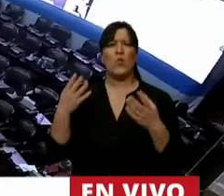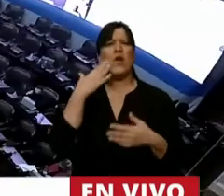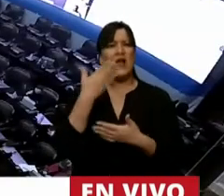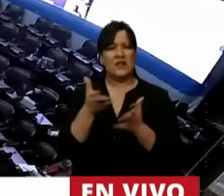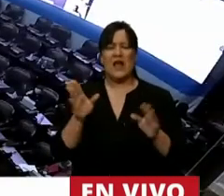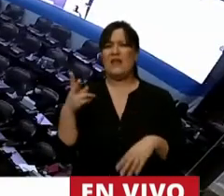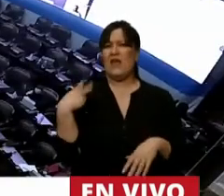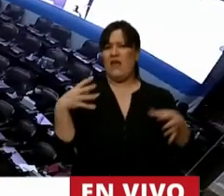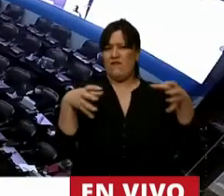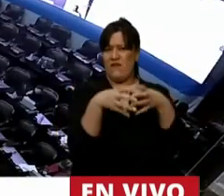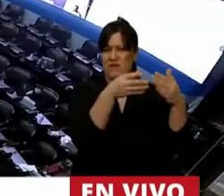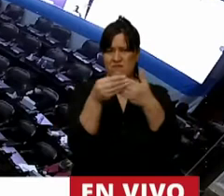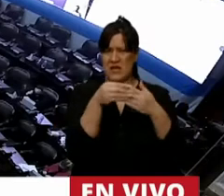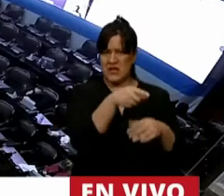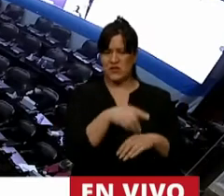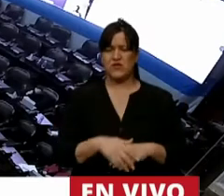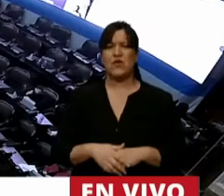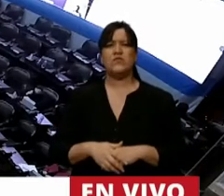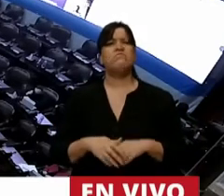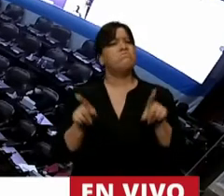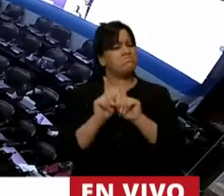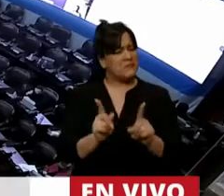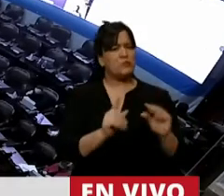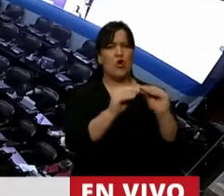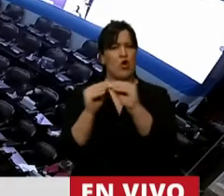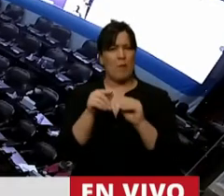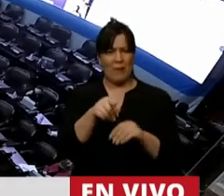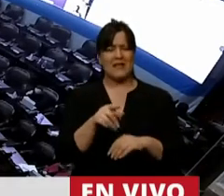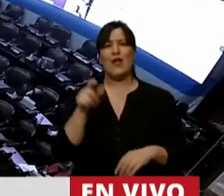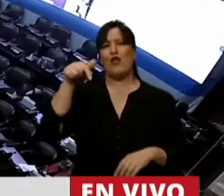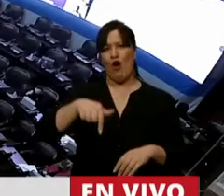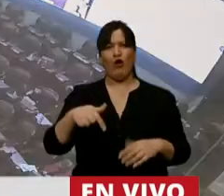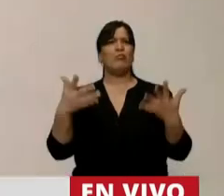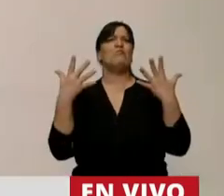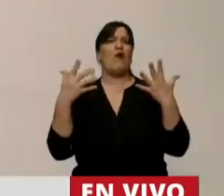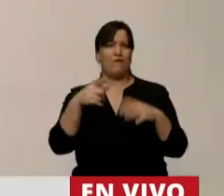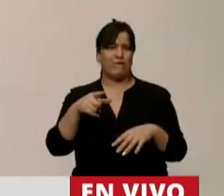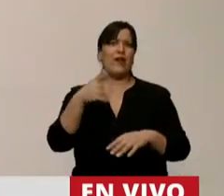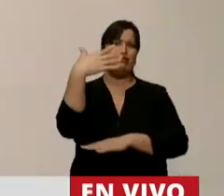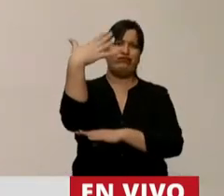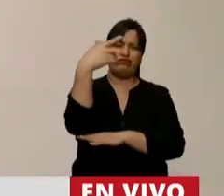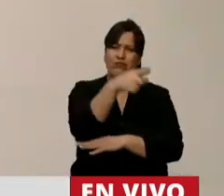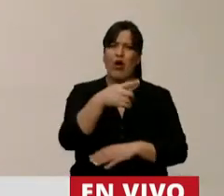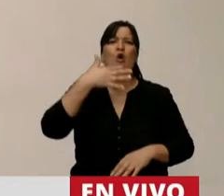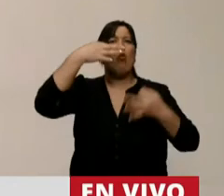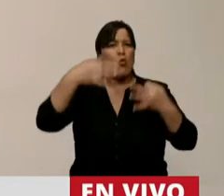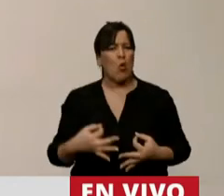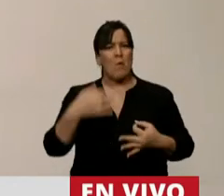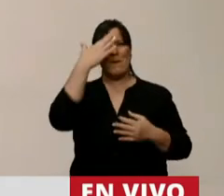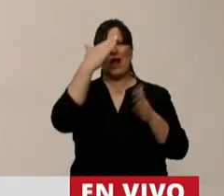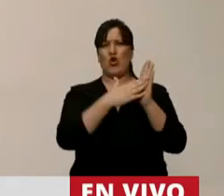señor Jefe de Gabinete de Ministros. Al igual que mis compañeros, seguro que hoy estemos finalmente escuchándolo y dando cumplimiento a la manda